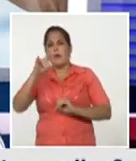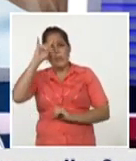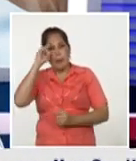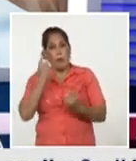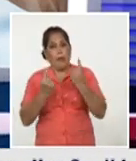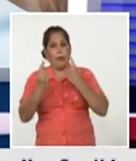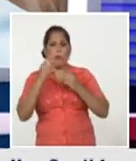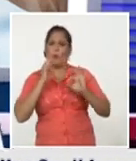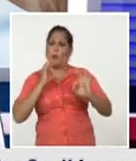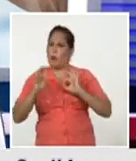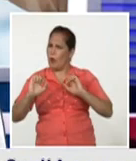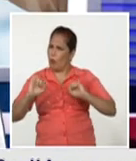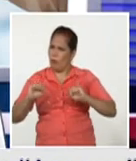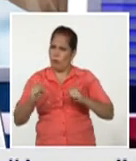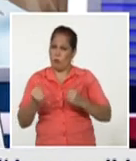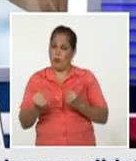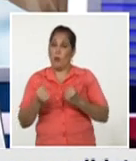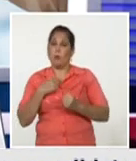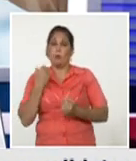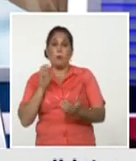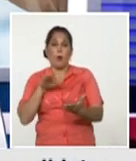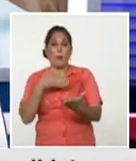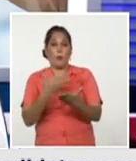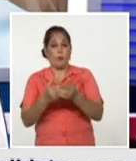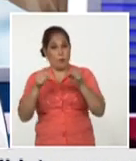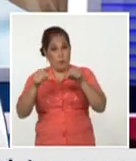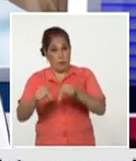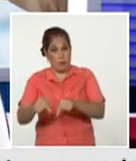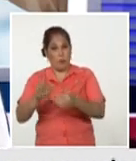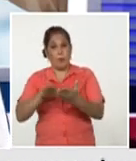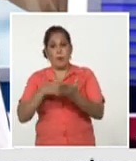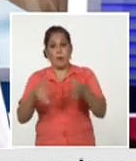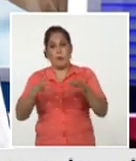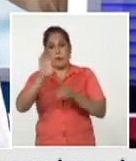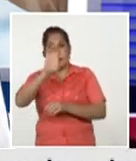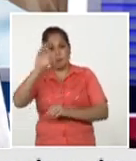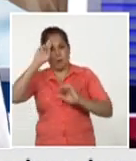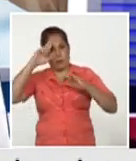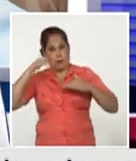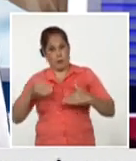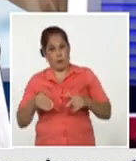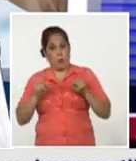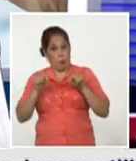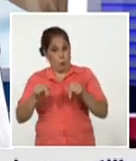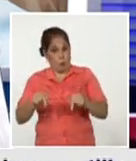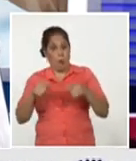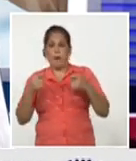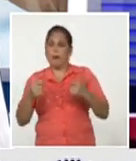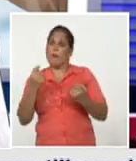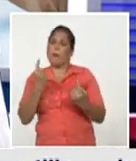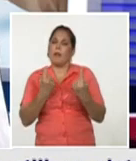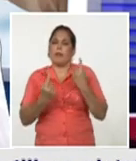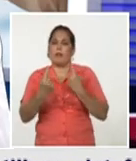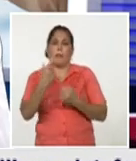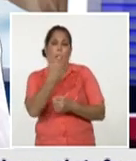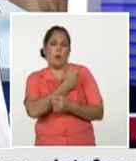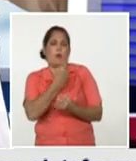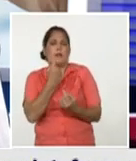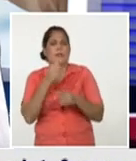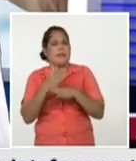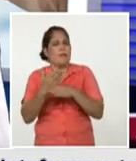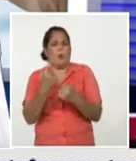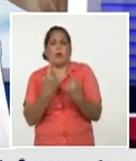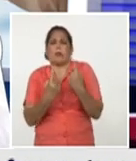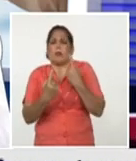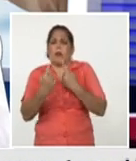de cuidarse y lo que estamos proponiendo hoy y lo que está proponiendo el Ministerio de Salud Pública es una alternativa es decir no se puede